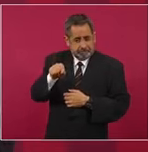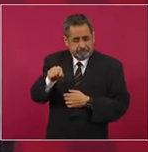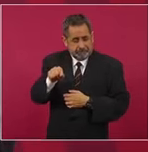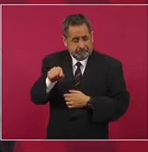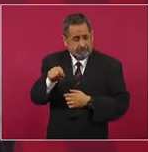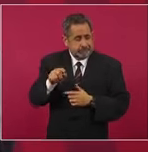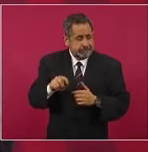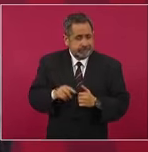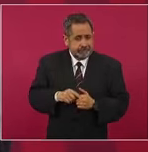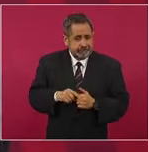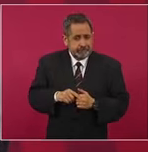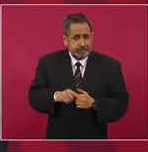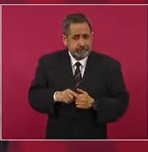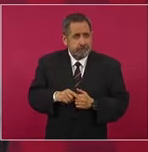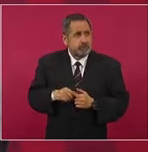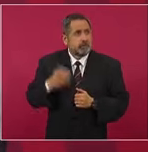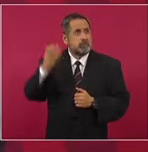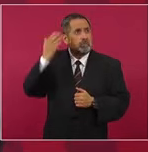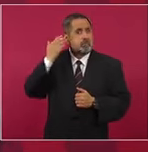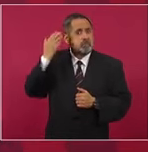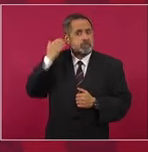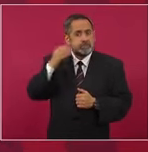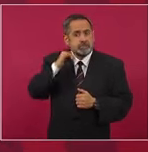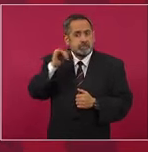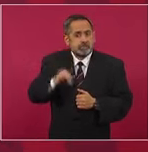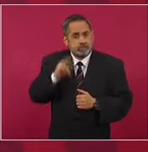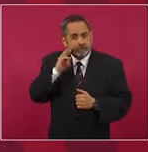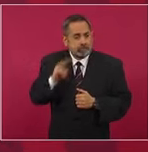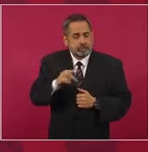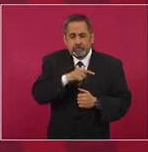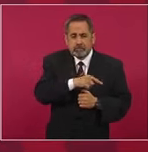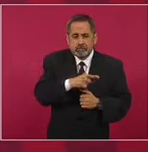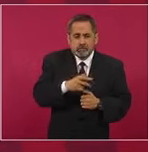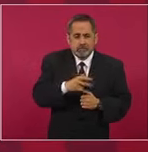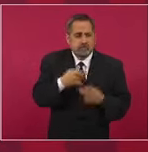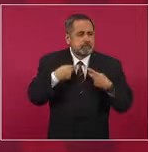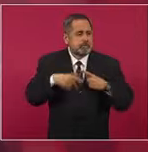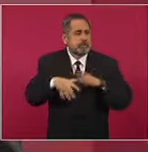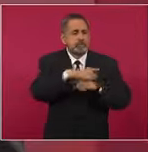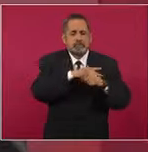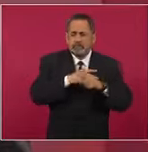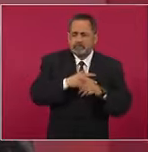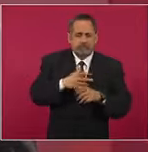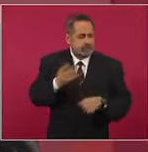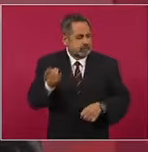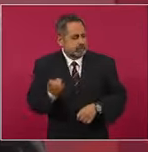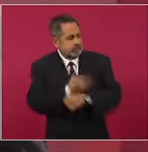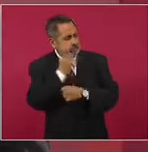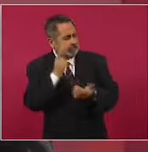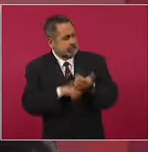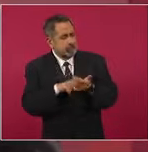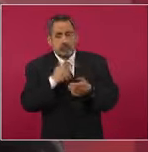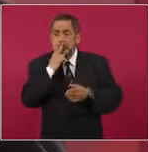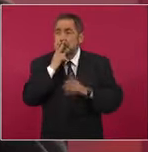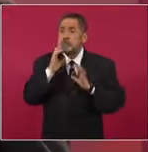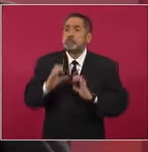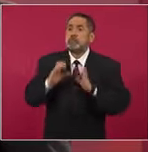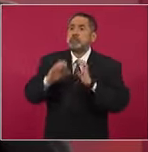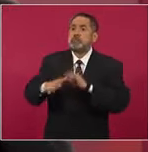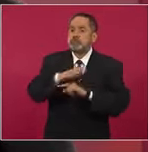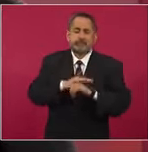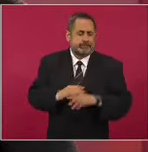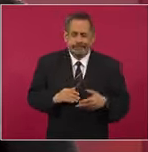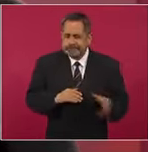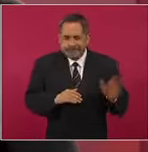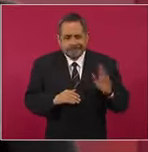que nunca vieron los ambientalistas. Estamos por